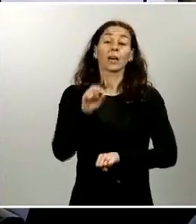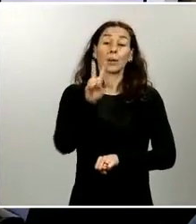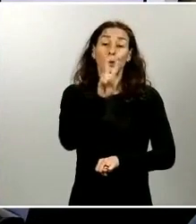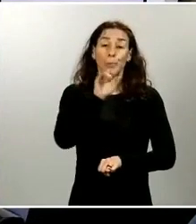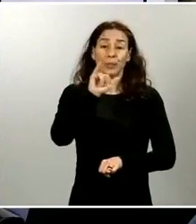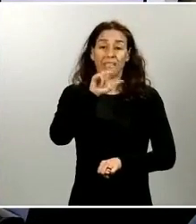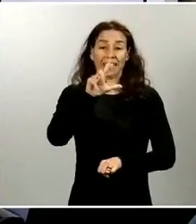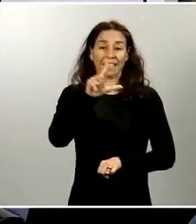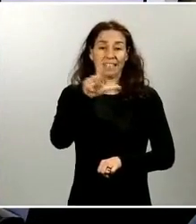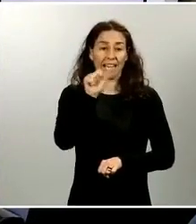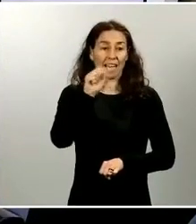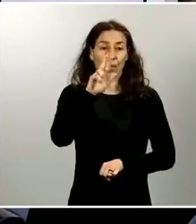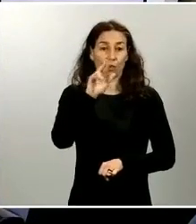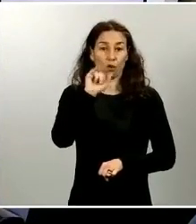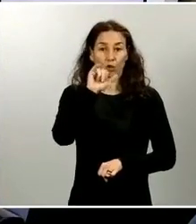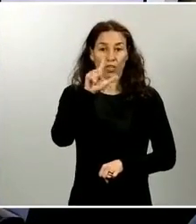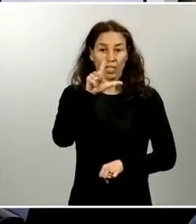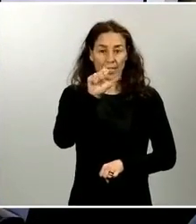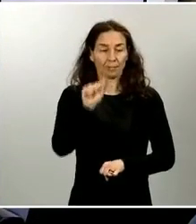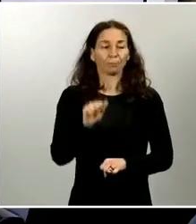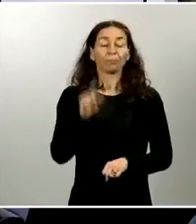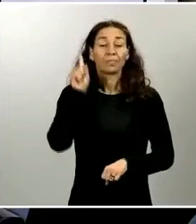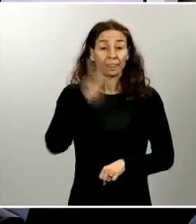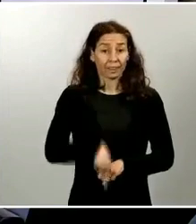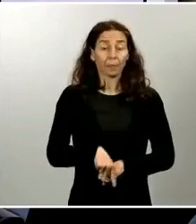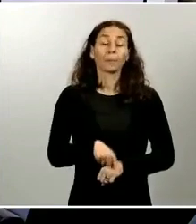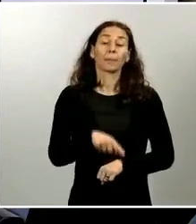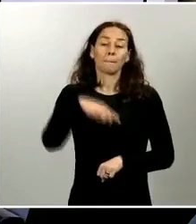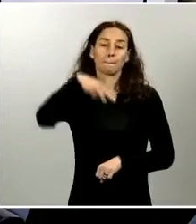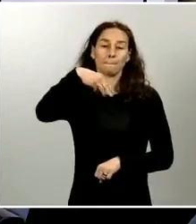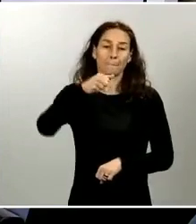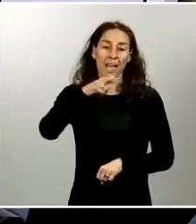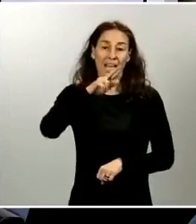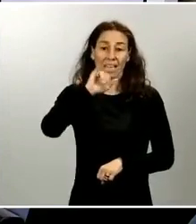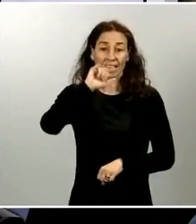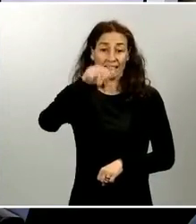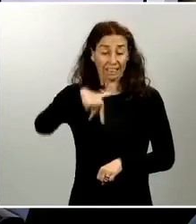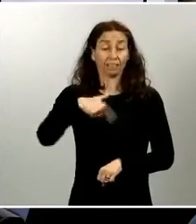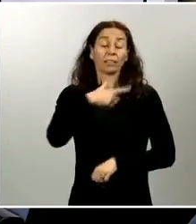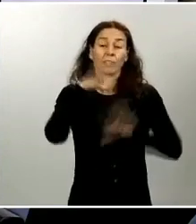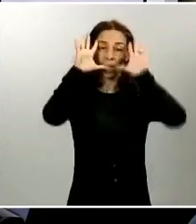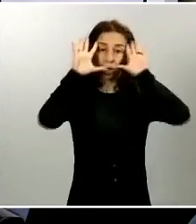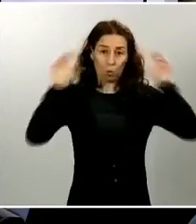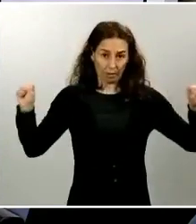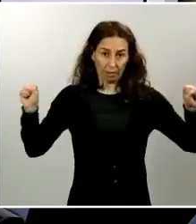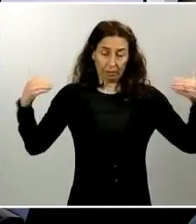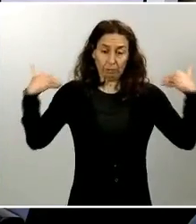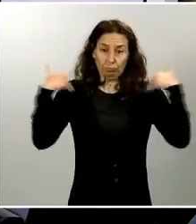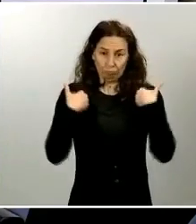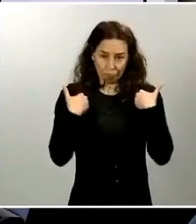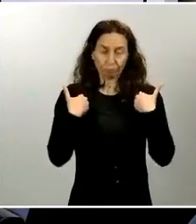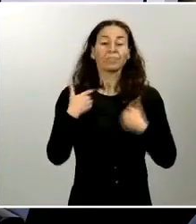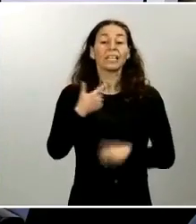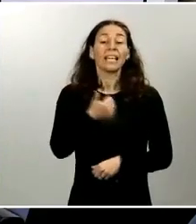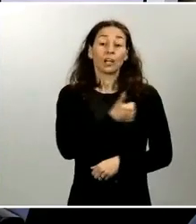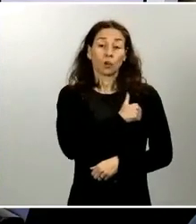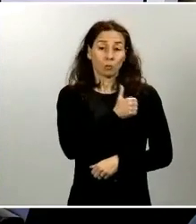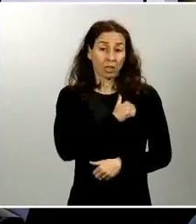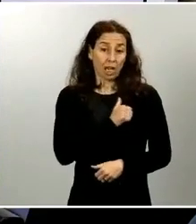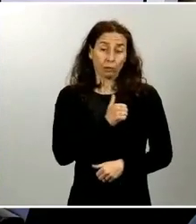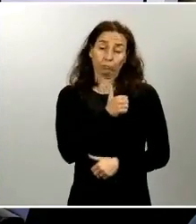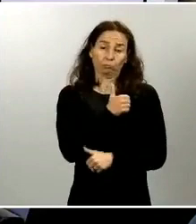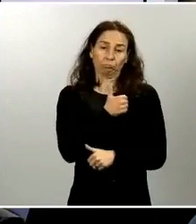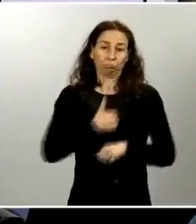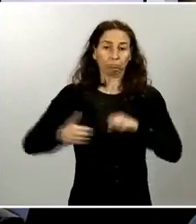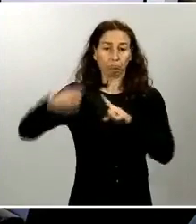El general José Manuel Santiago Marín, jefe del Estado Mayor de la Guardia Civil. Y el comisario principal y subdirector general de